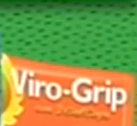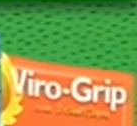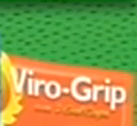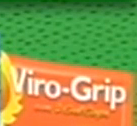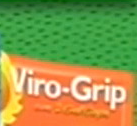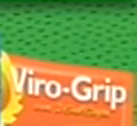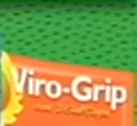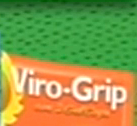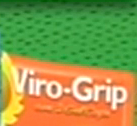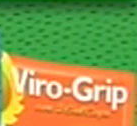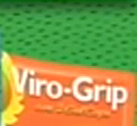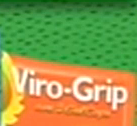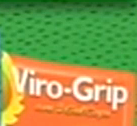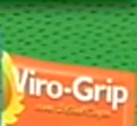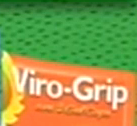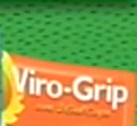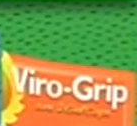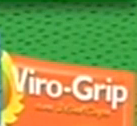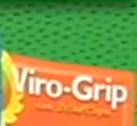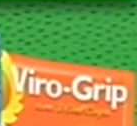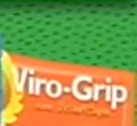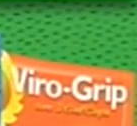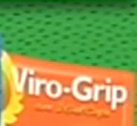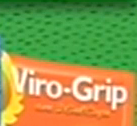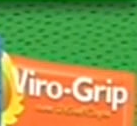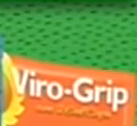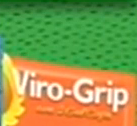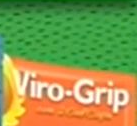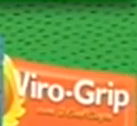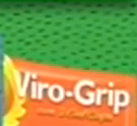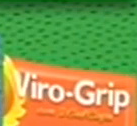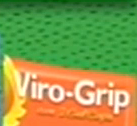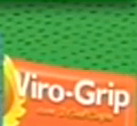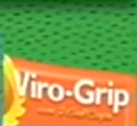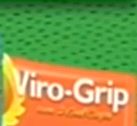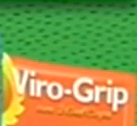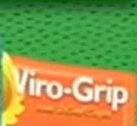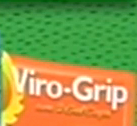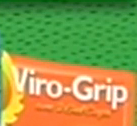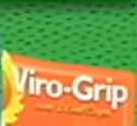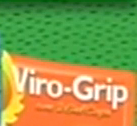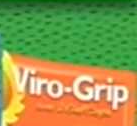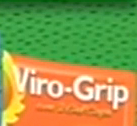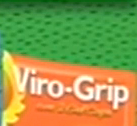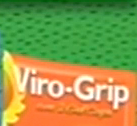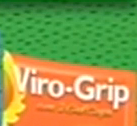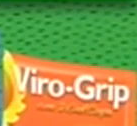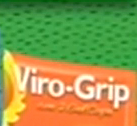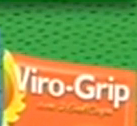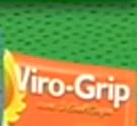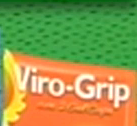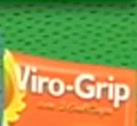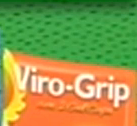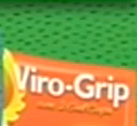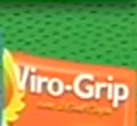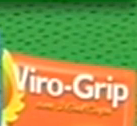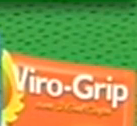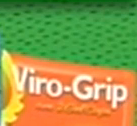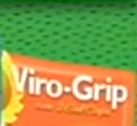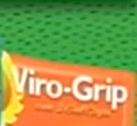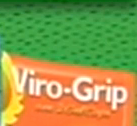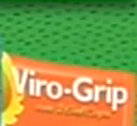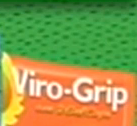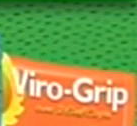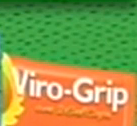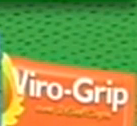Colorado, que es un apasionado en el tema astronómico. Vamos a conversar sobre el eclipse parcial del sol de este próximo